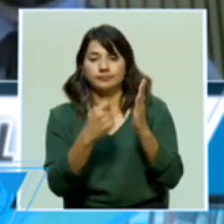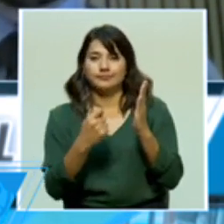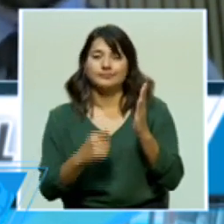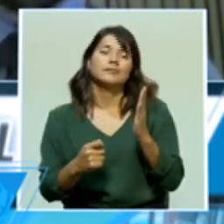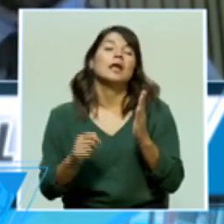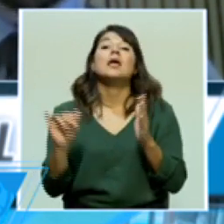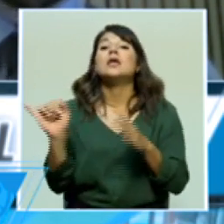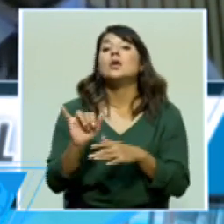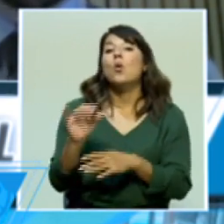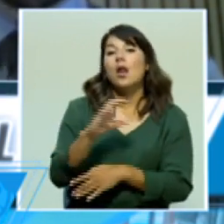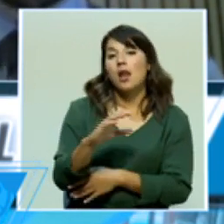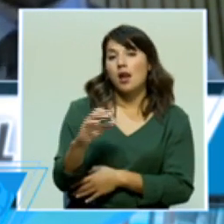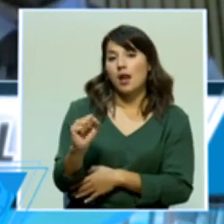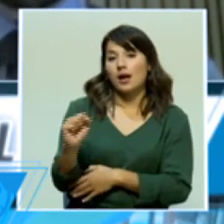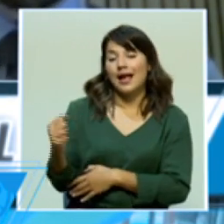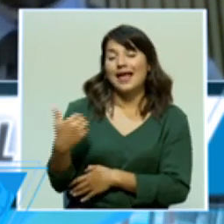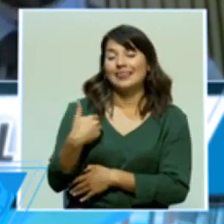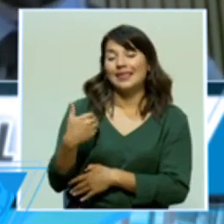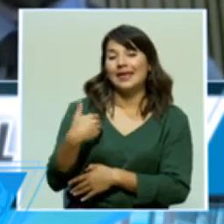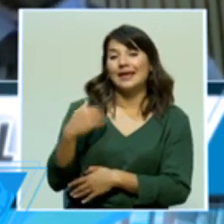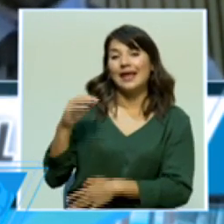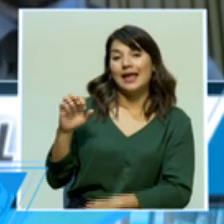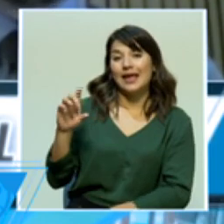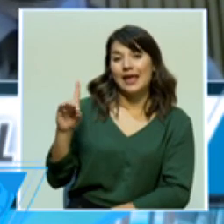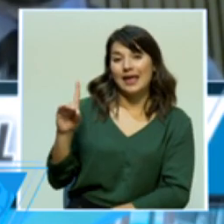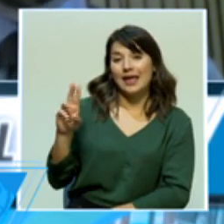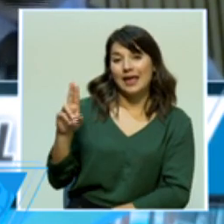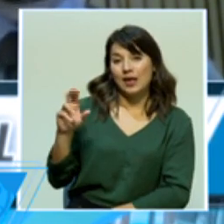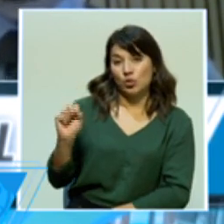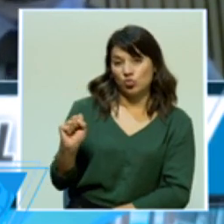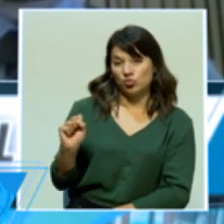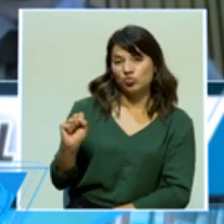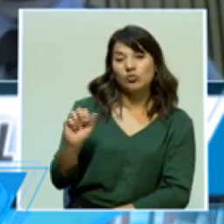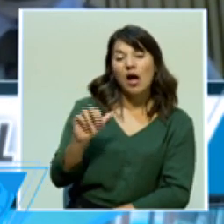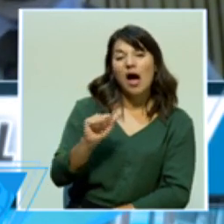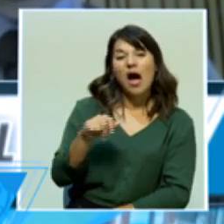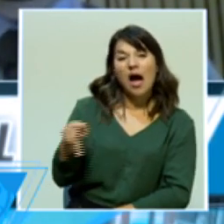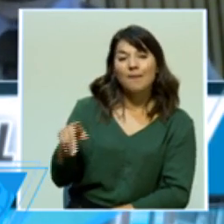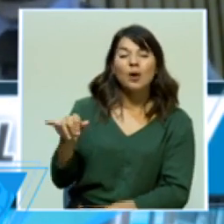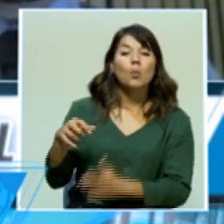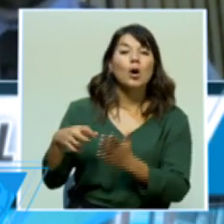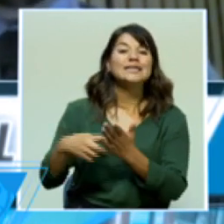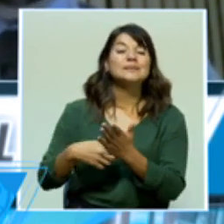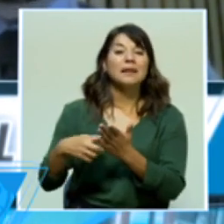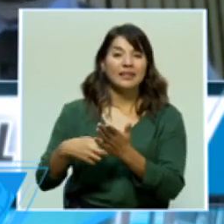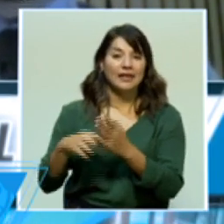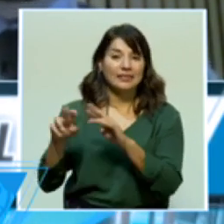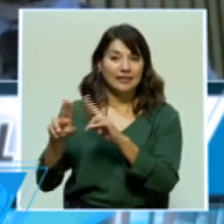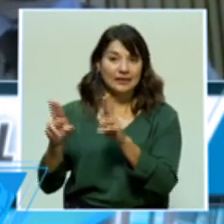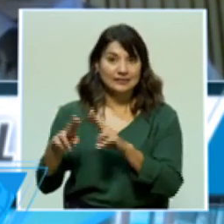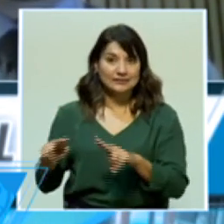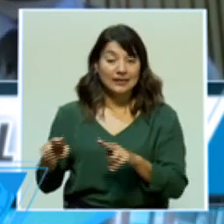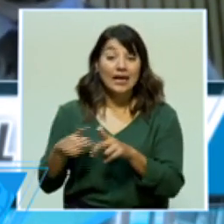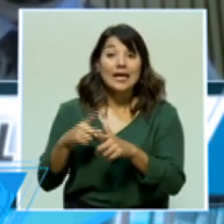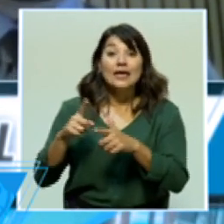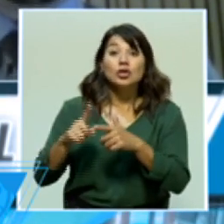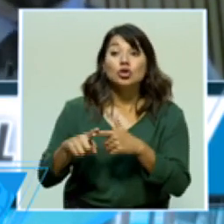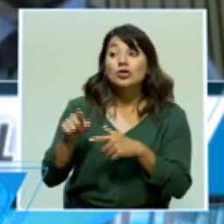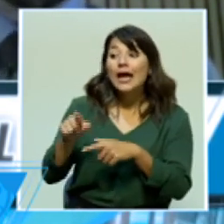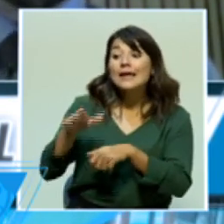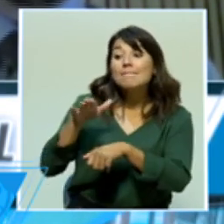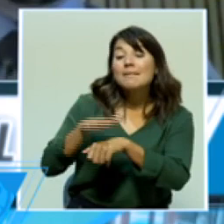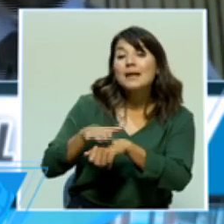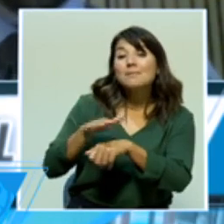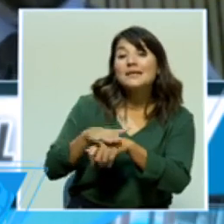es el sistema que nos permite poder saber si la persona tiene o no tiene algún